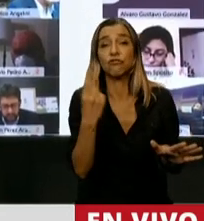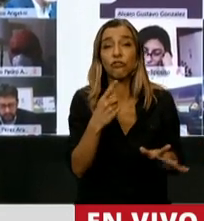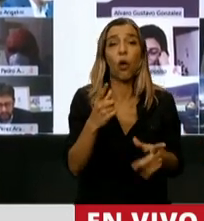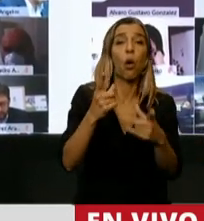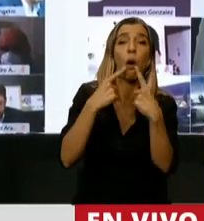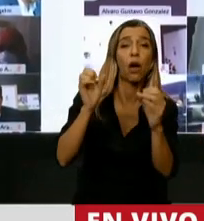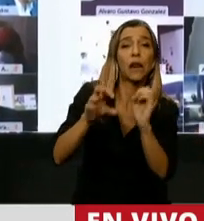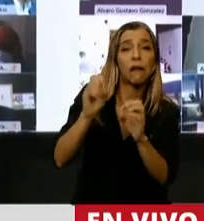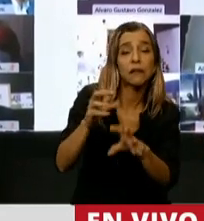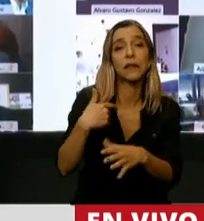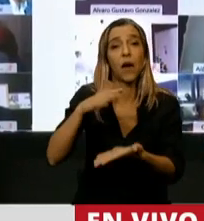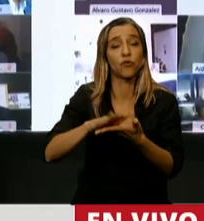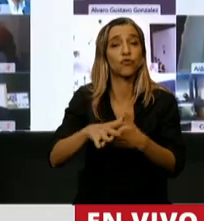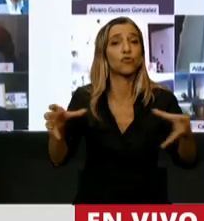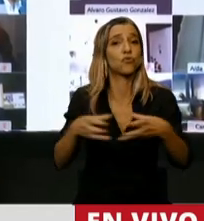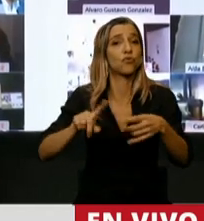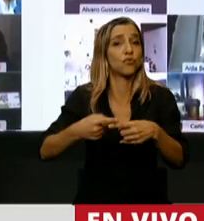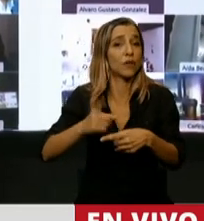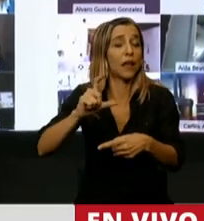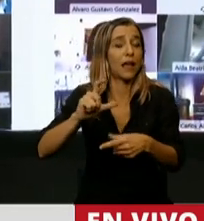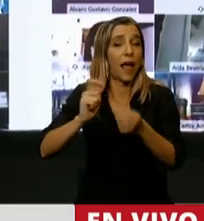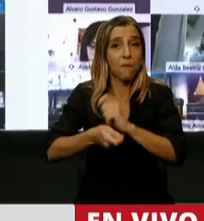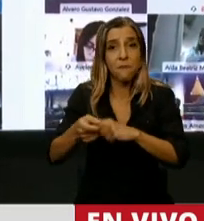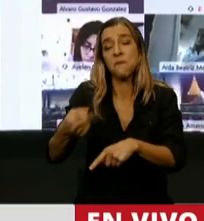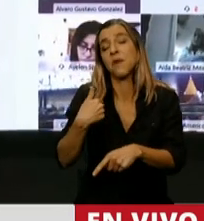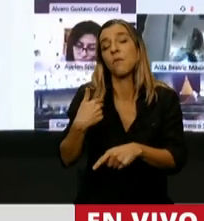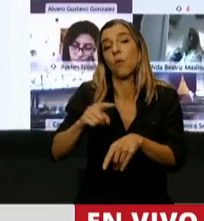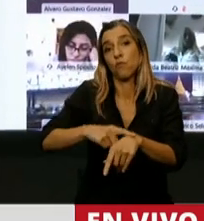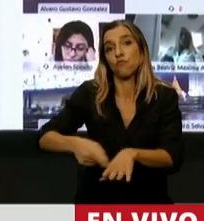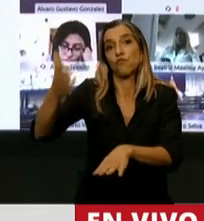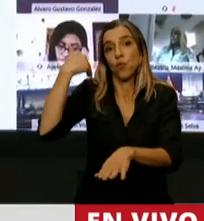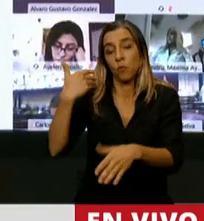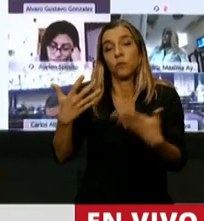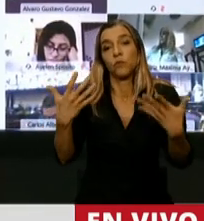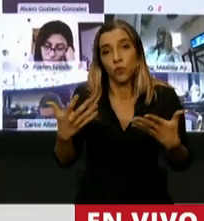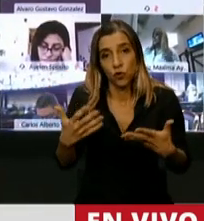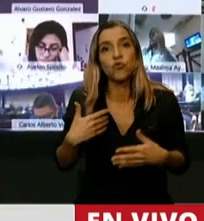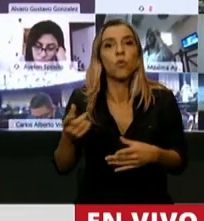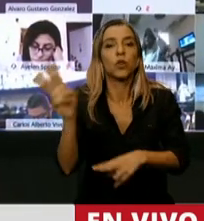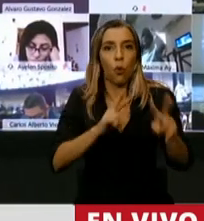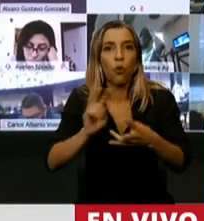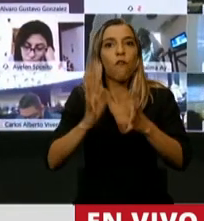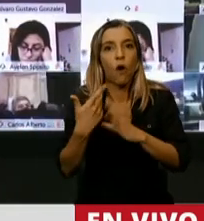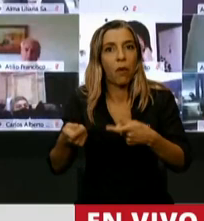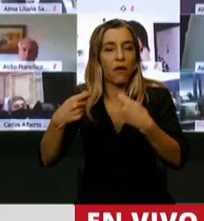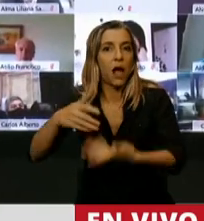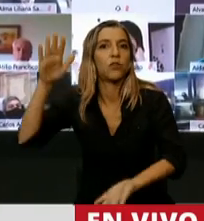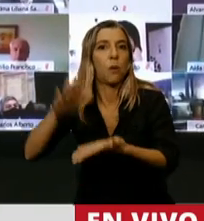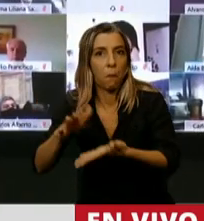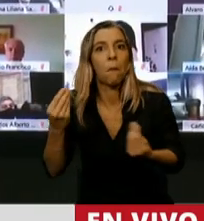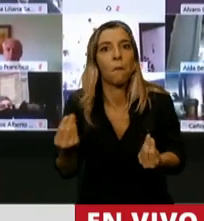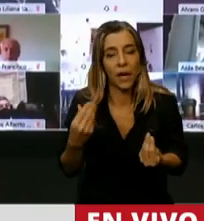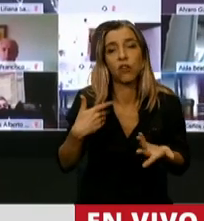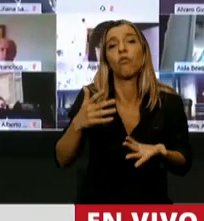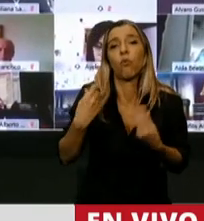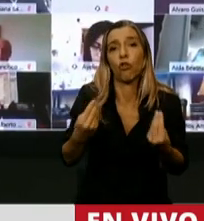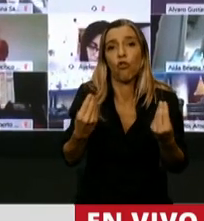gradualismo de Cambiemos, que obviamente financió una baja gradual del déficit fiscal a través de un deudamiento,